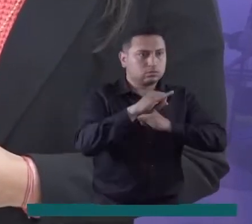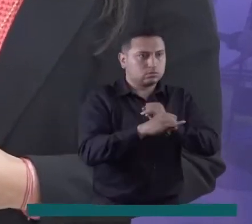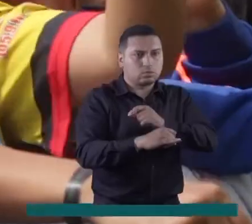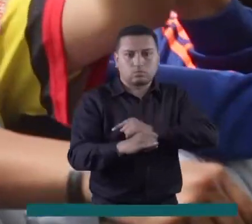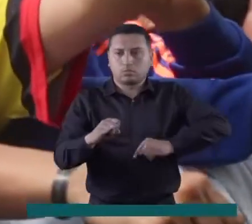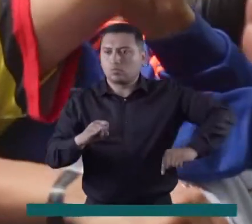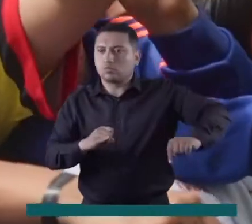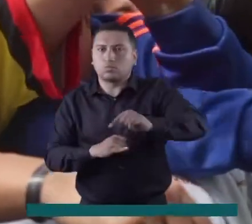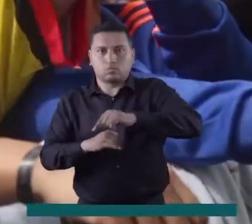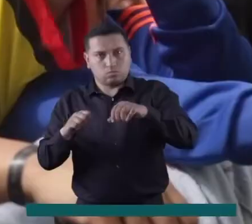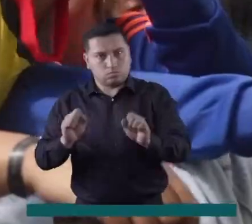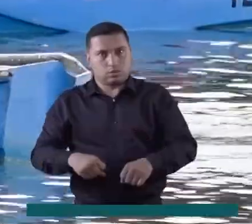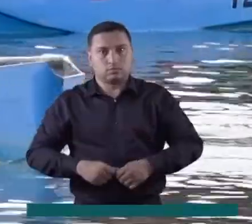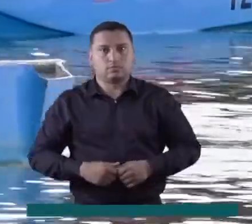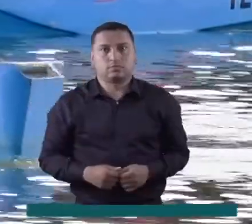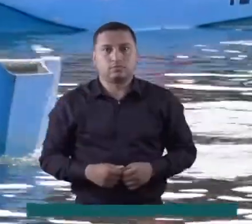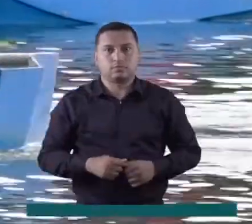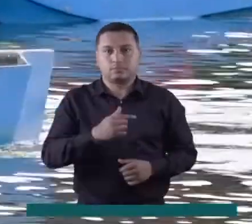internacionales.